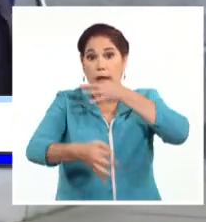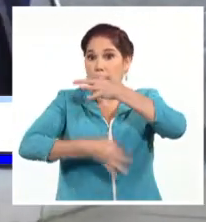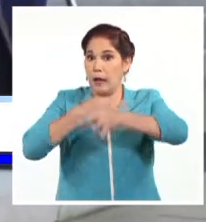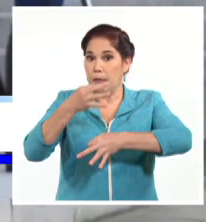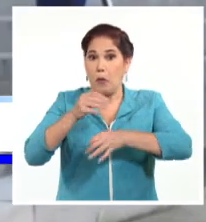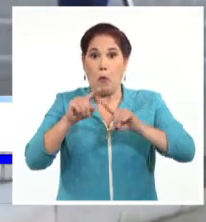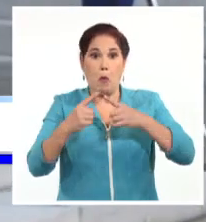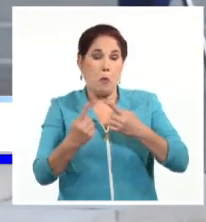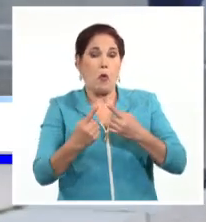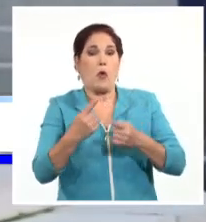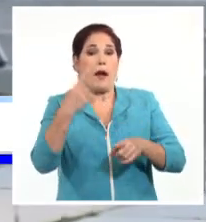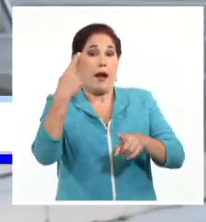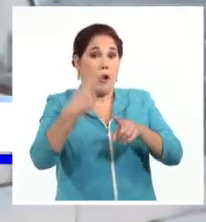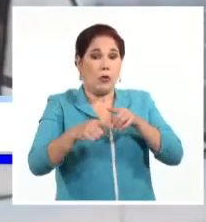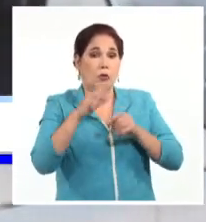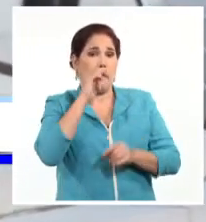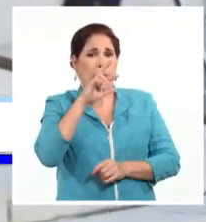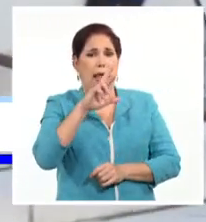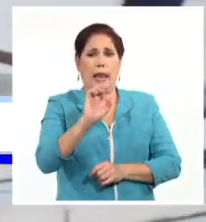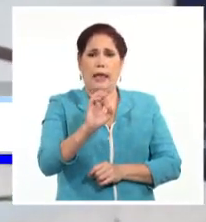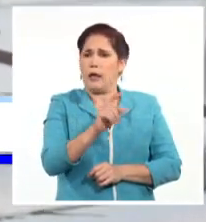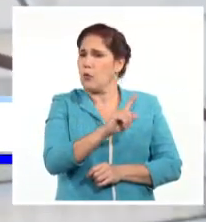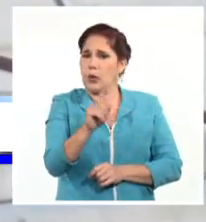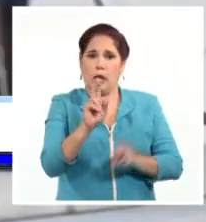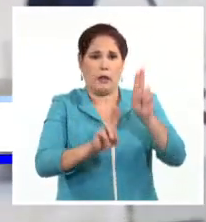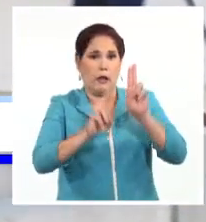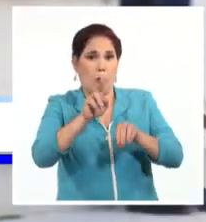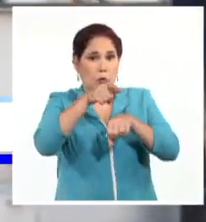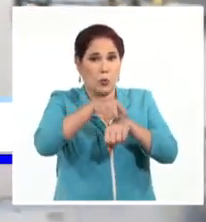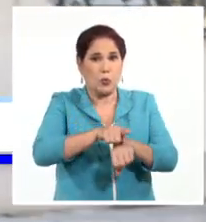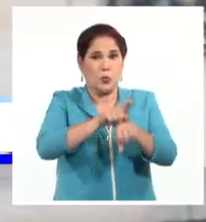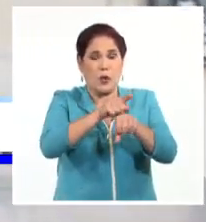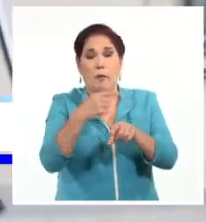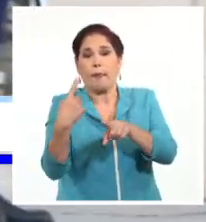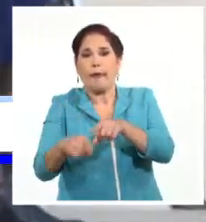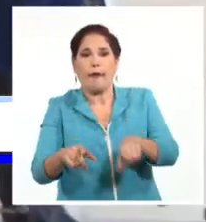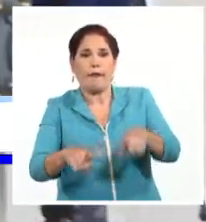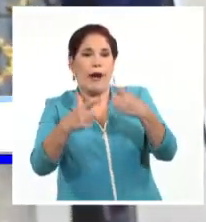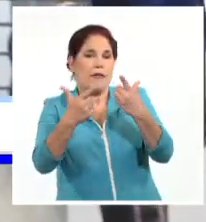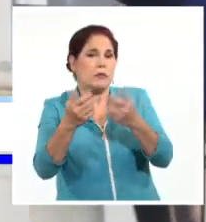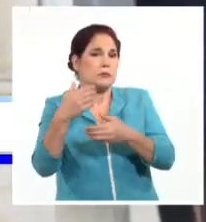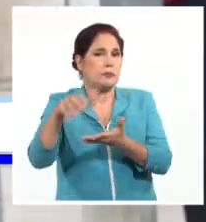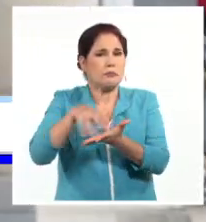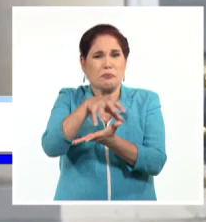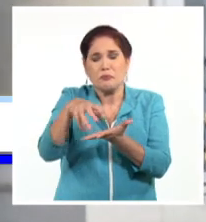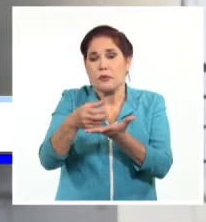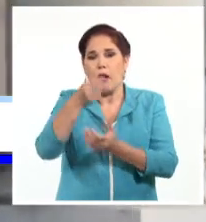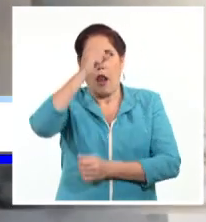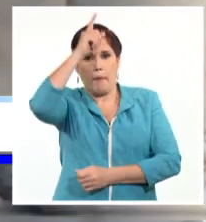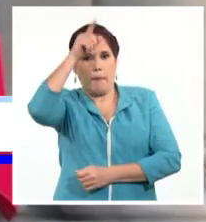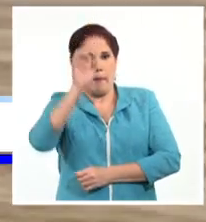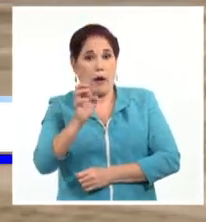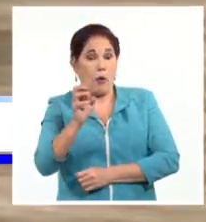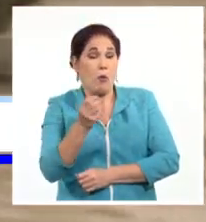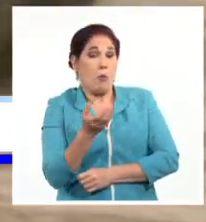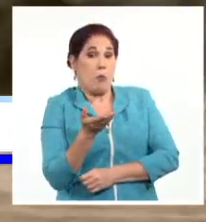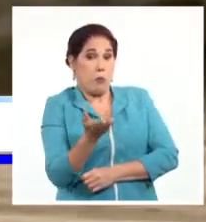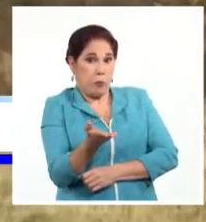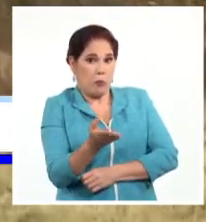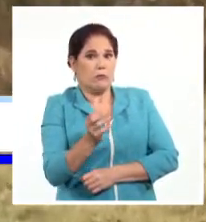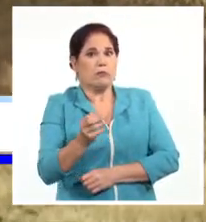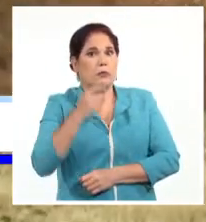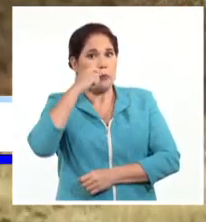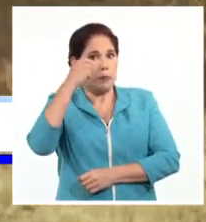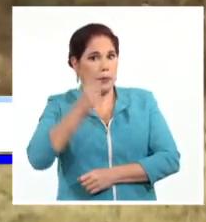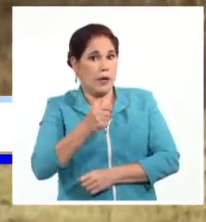negativa de Berlín de facilitar a Ucrania los tanques Leopard de fabricación alemana que reclama el gobierno de Volodymyr Zelensky.